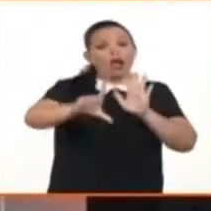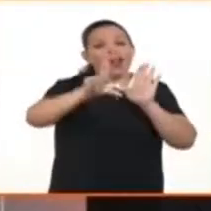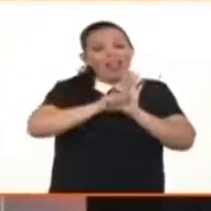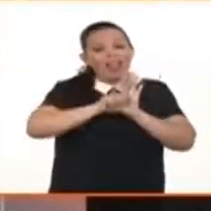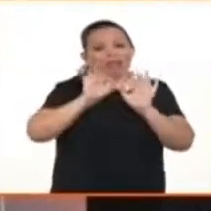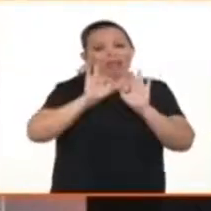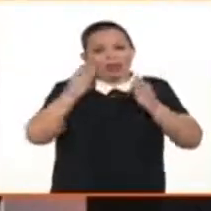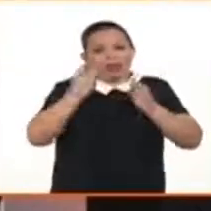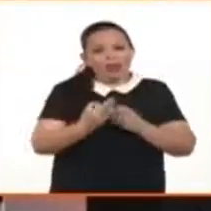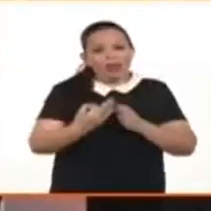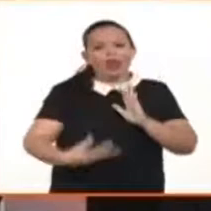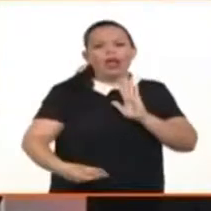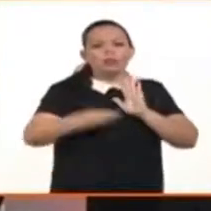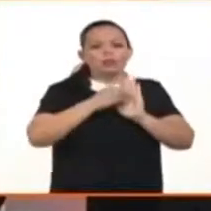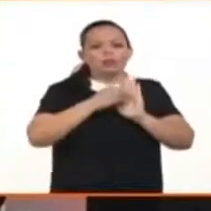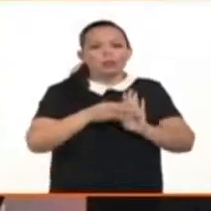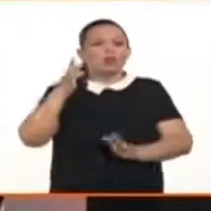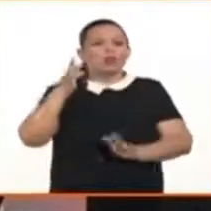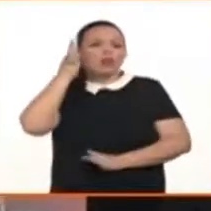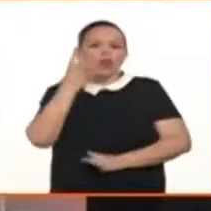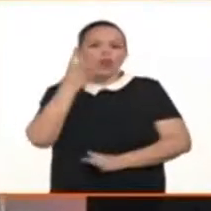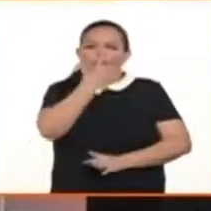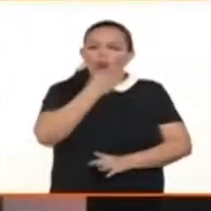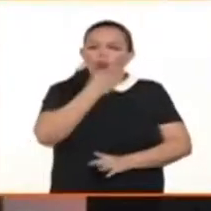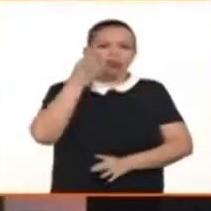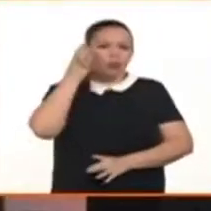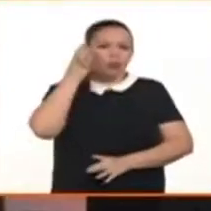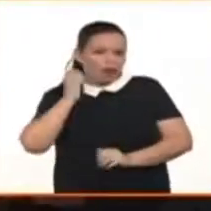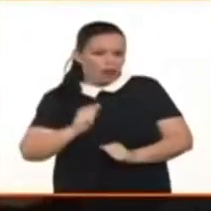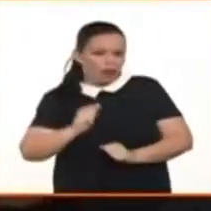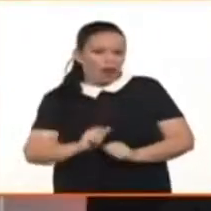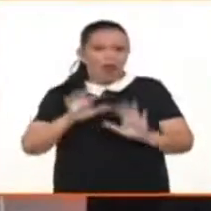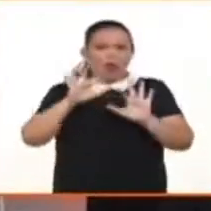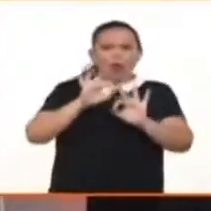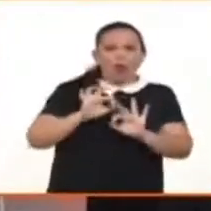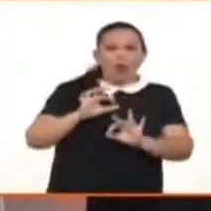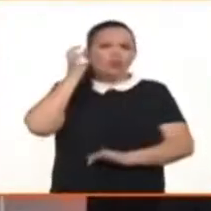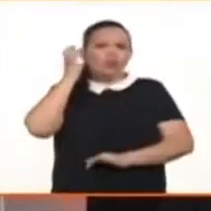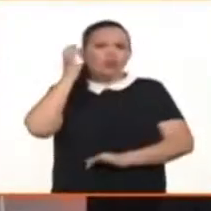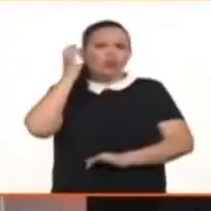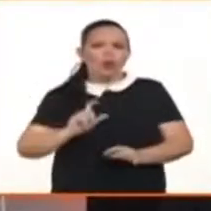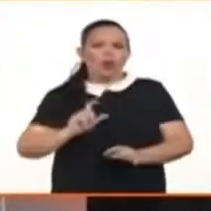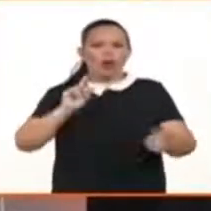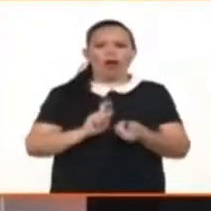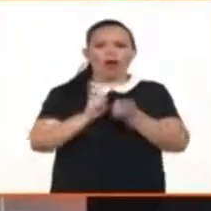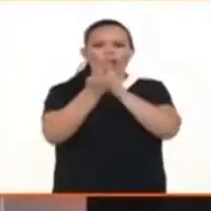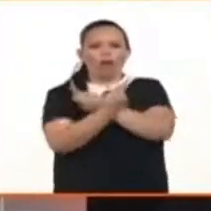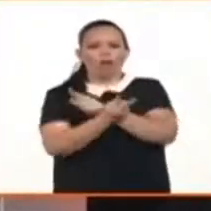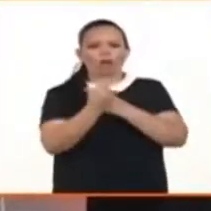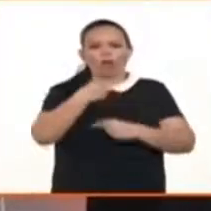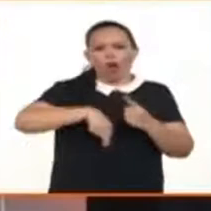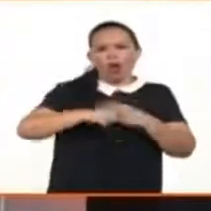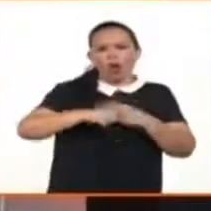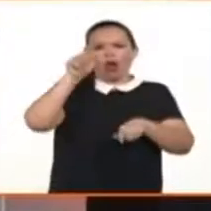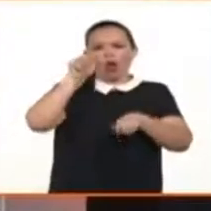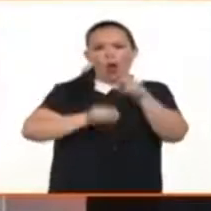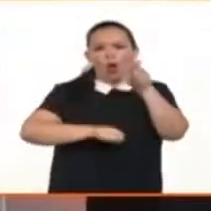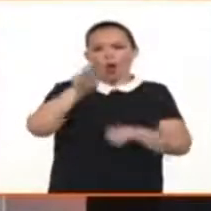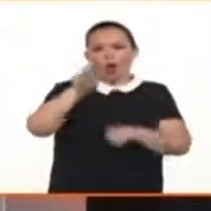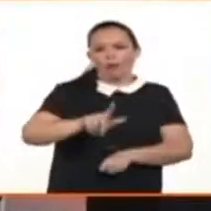están las mujeres que asumen solas las crianzas de sus hijos, están las abuelas, las tías, están las que no tienen hijos y son cuidadoras,